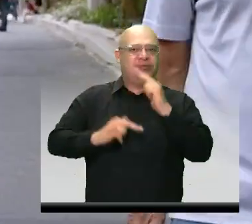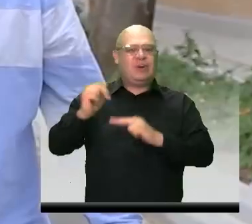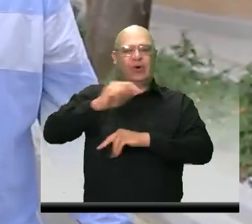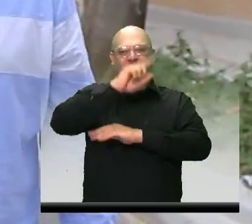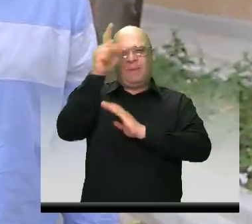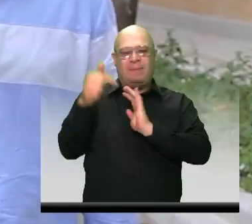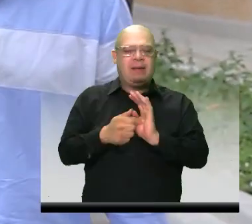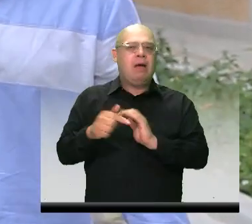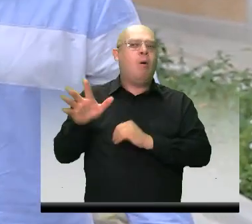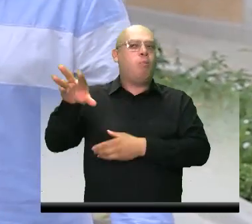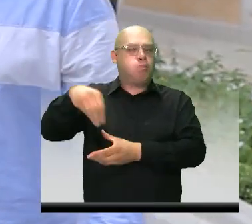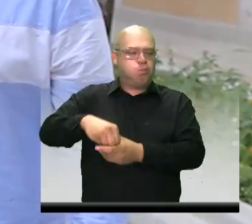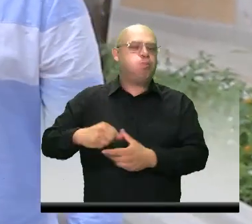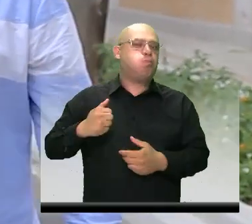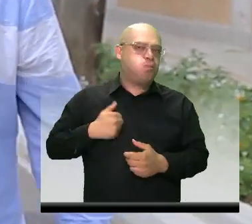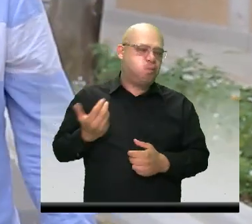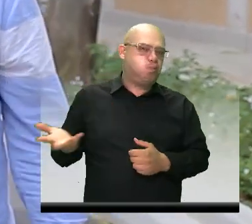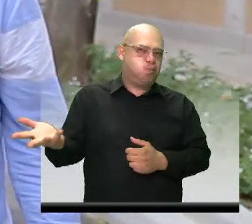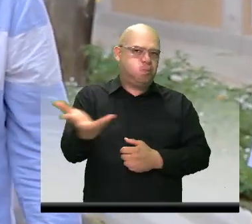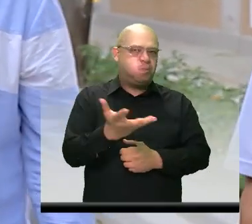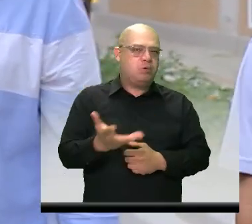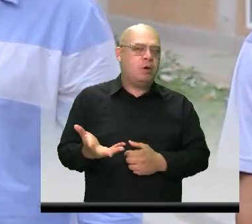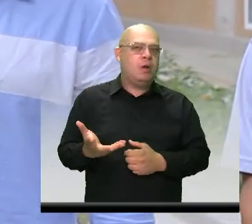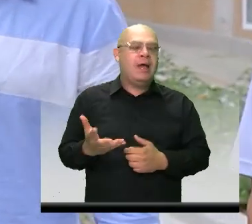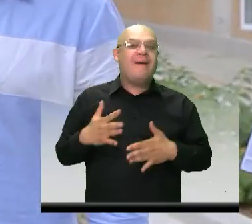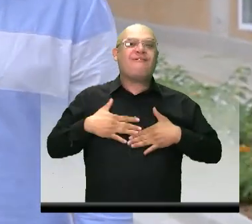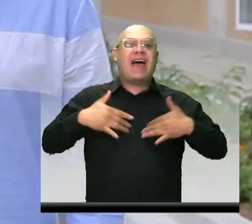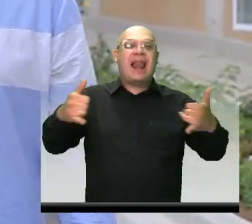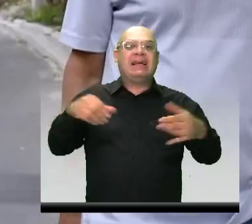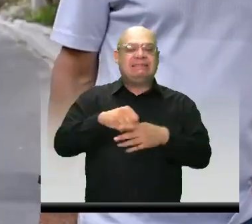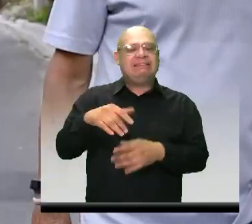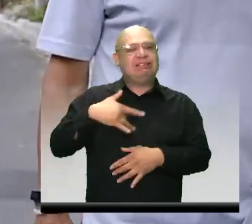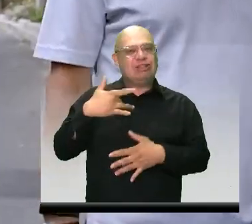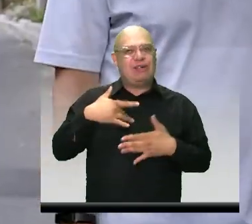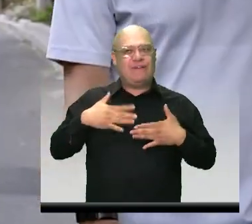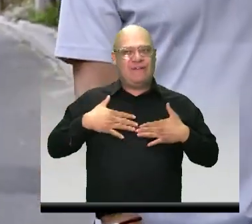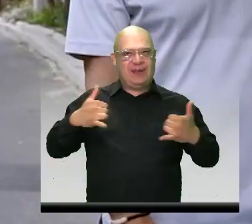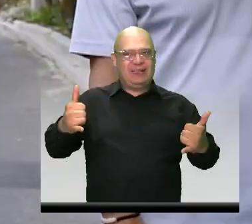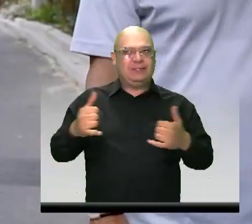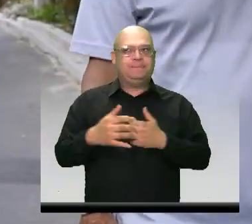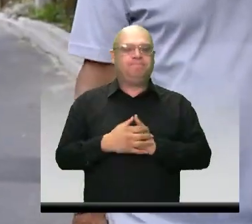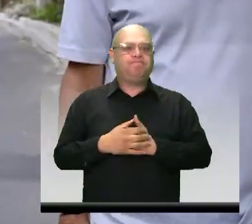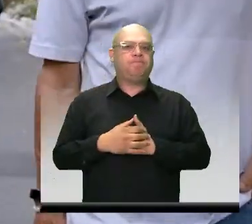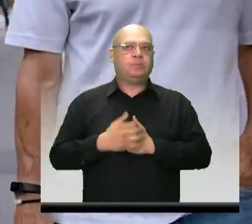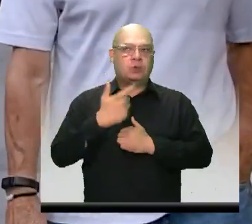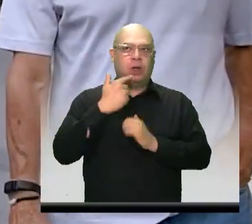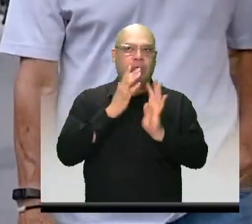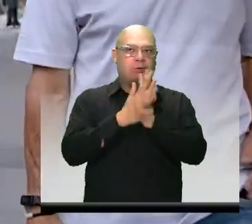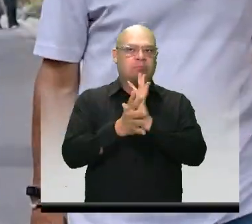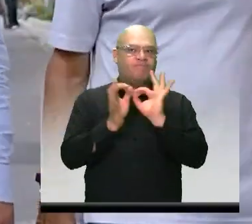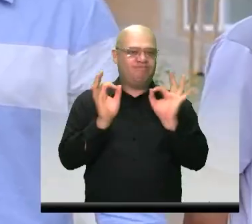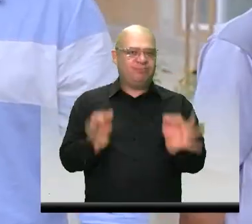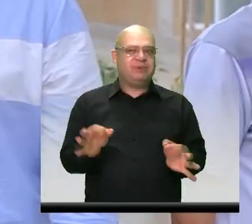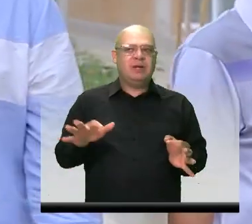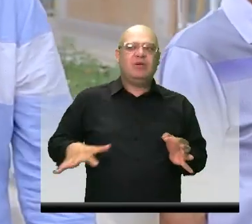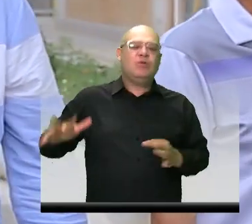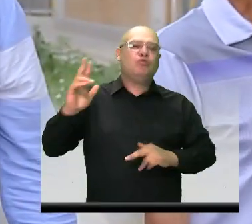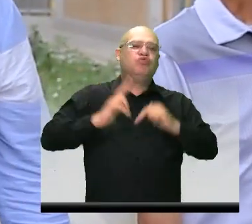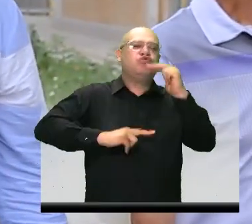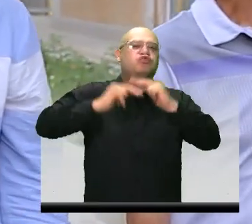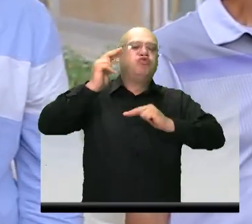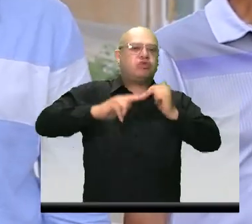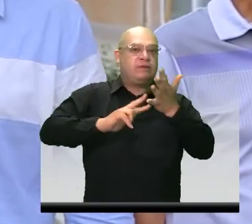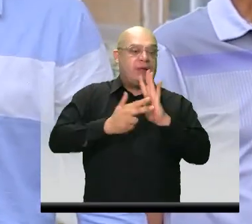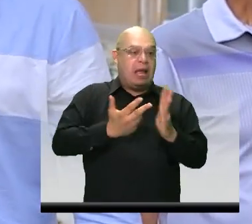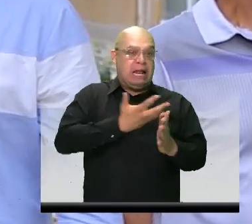utilizando. Son obras que no le dieron la felicidad a Andrés. Yo le decía, y lo sigo sosteniendo, las obras no son de los alcaldes.